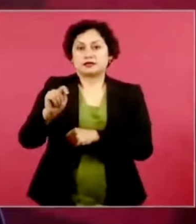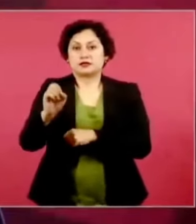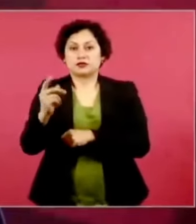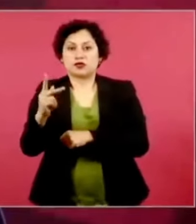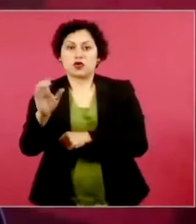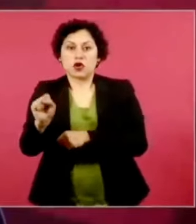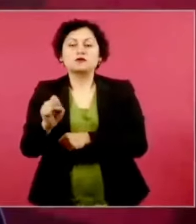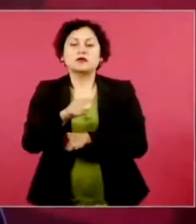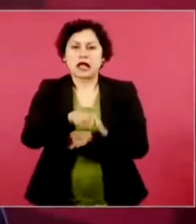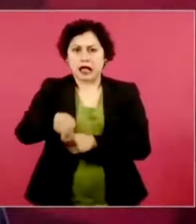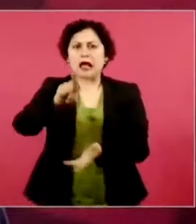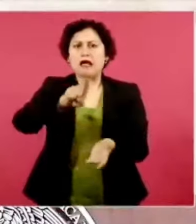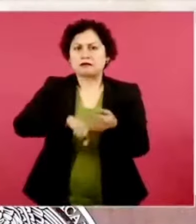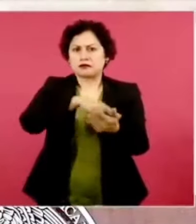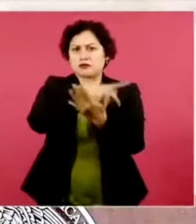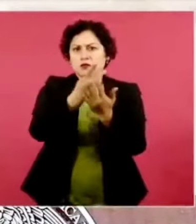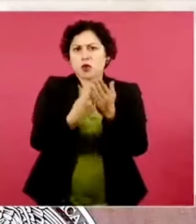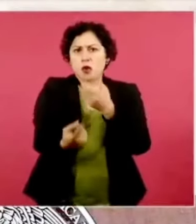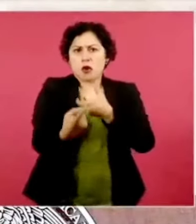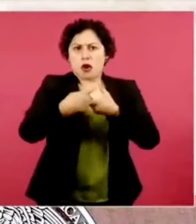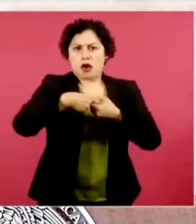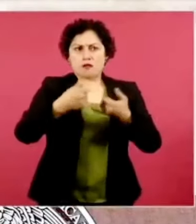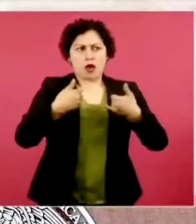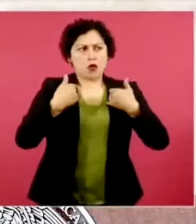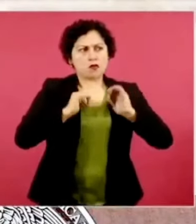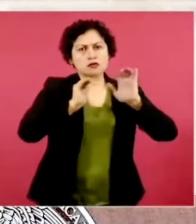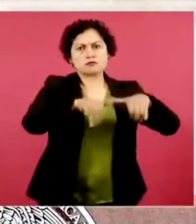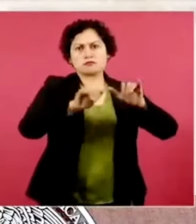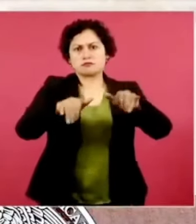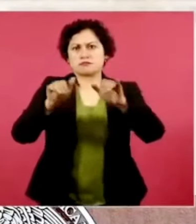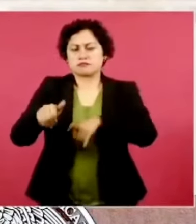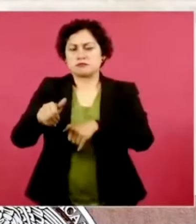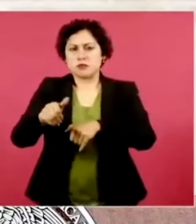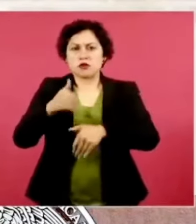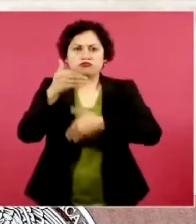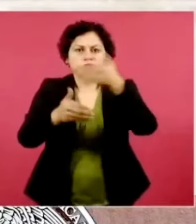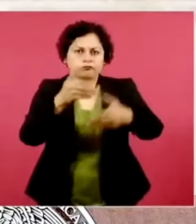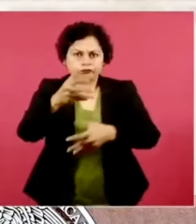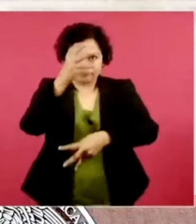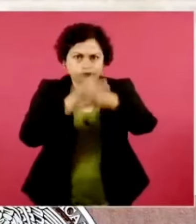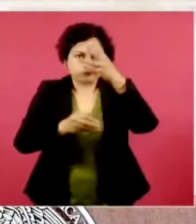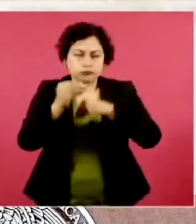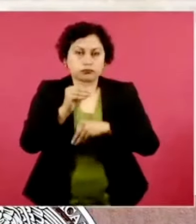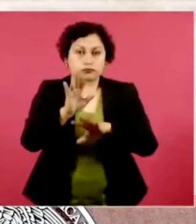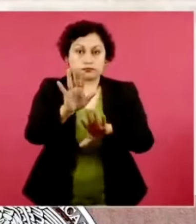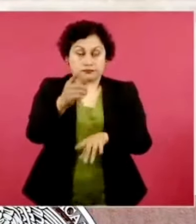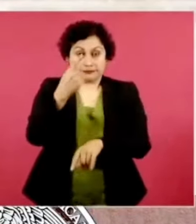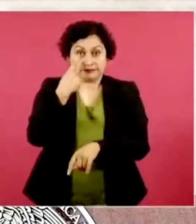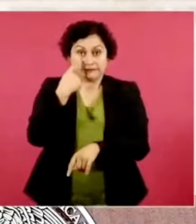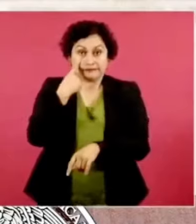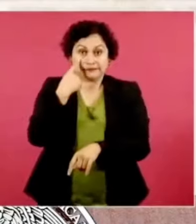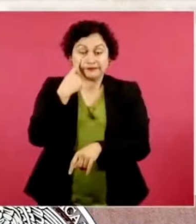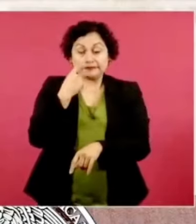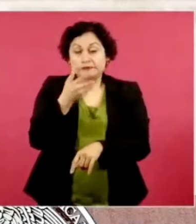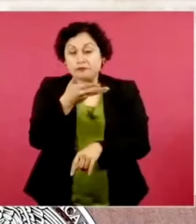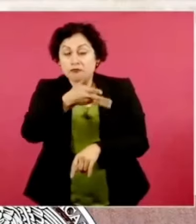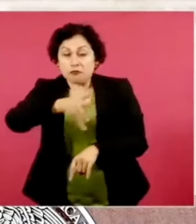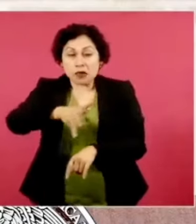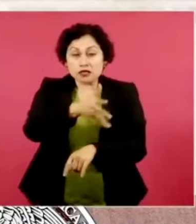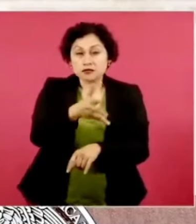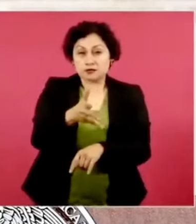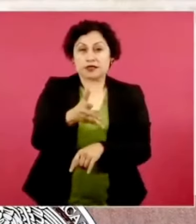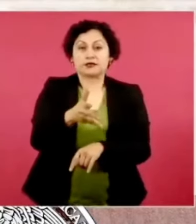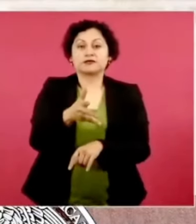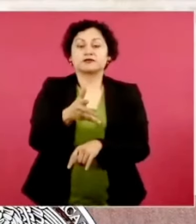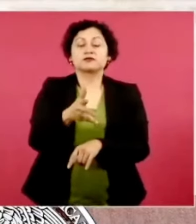construyendo el futuro. Y simplemente también decir que son más de medio, son cerca de medio millón de